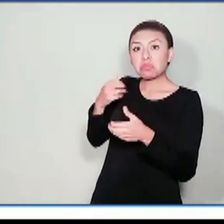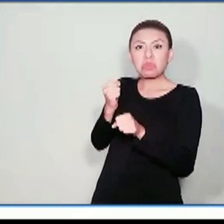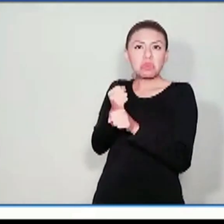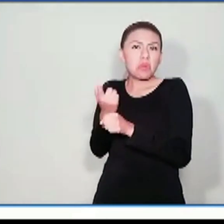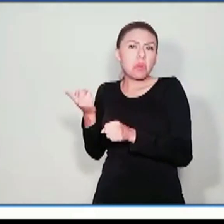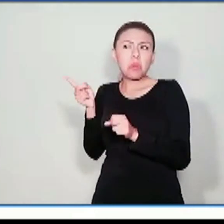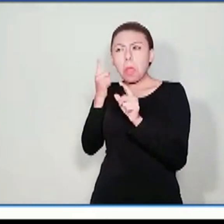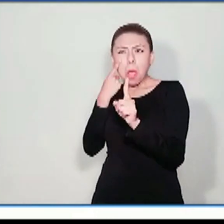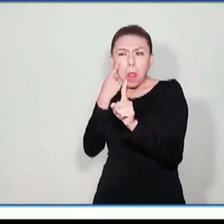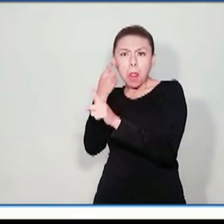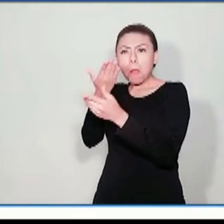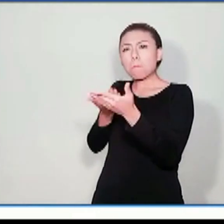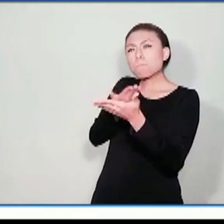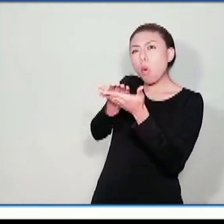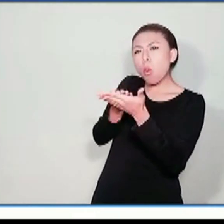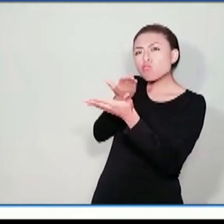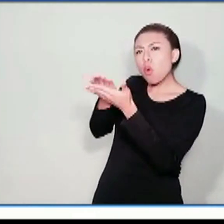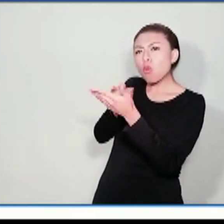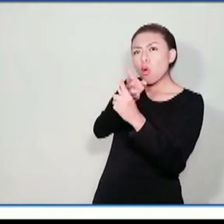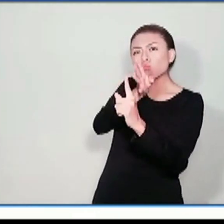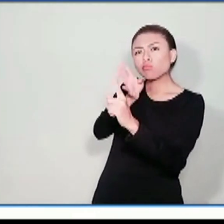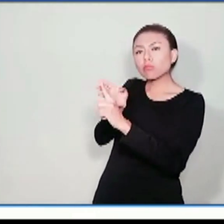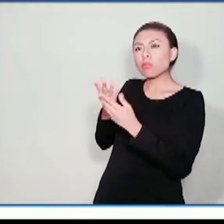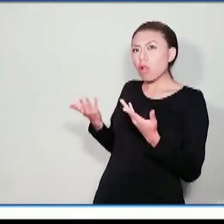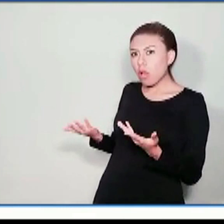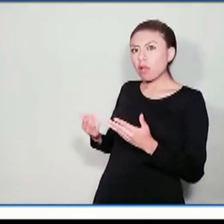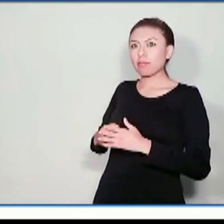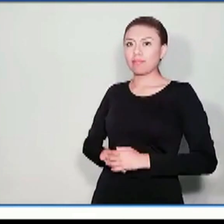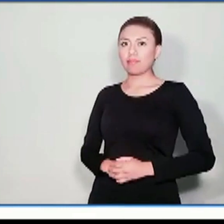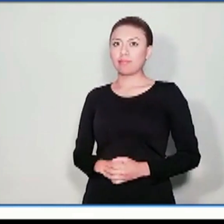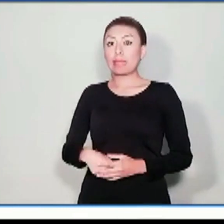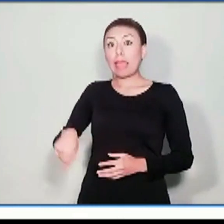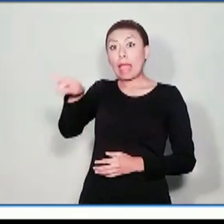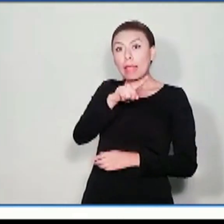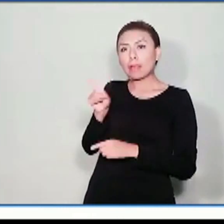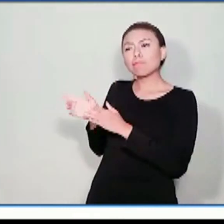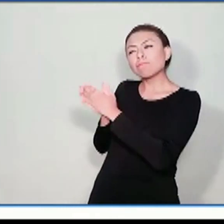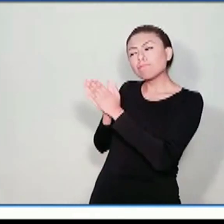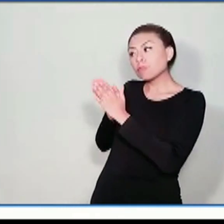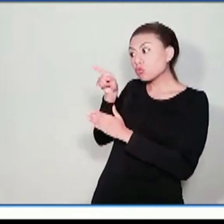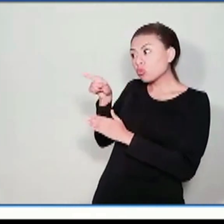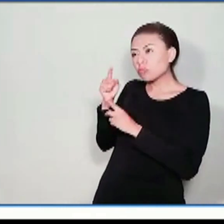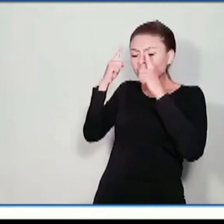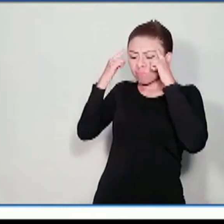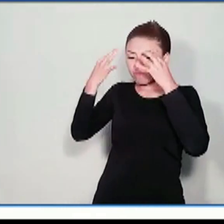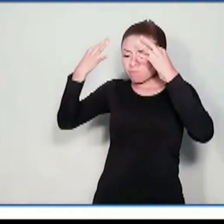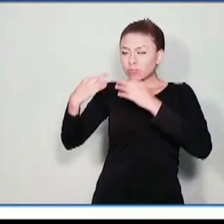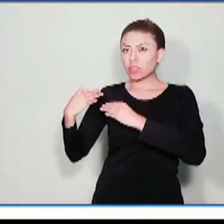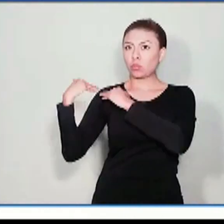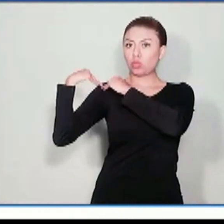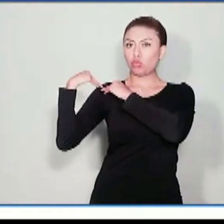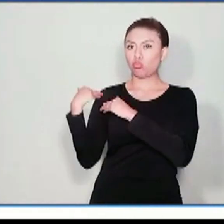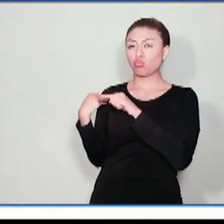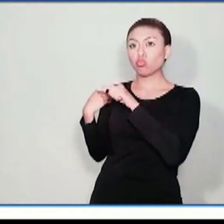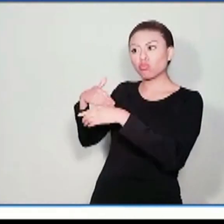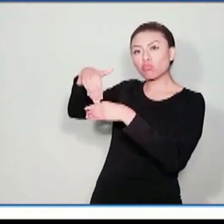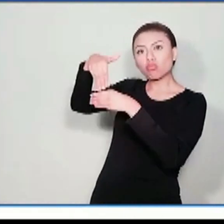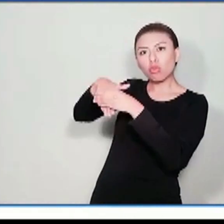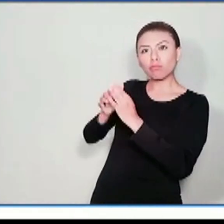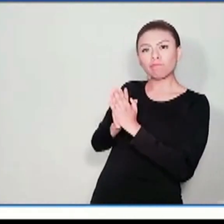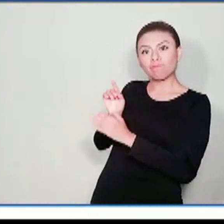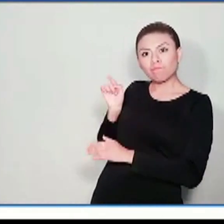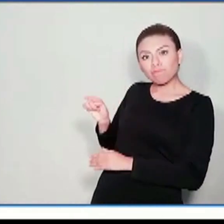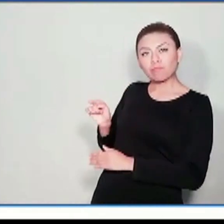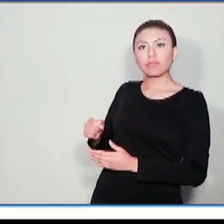y conocer sus propuestas, pues así podrá decidir responsablemente.